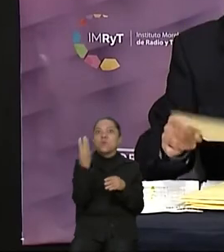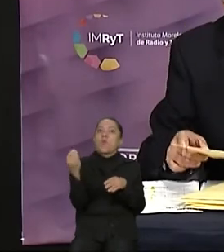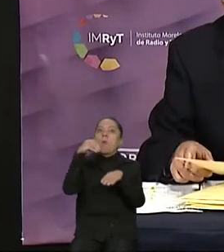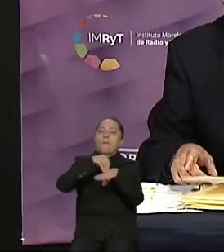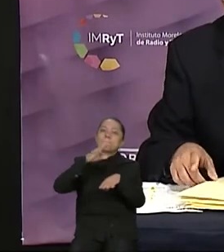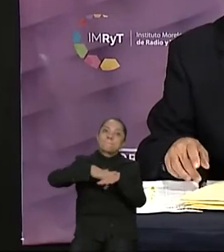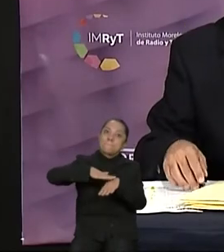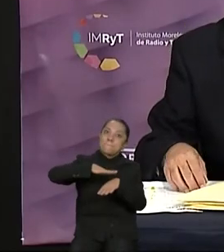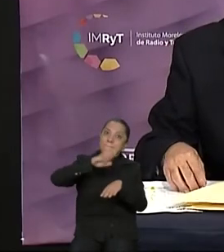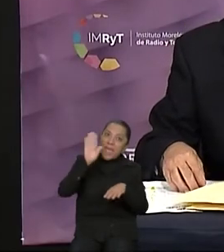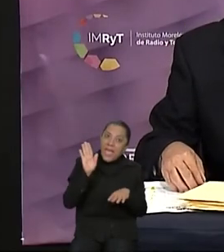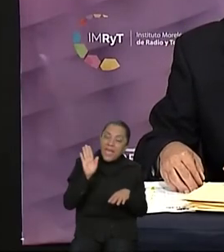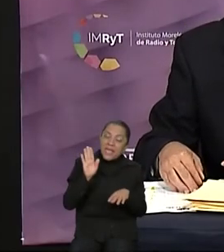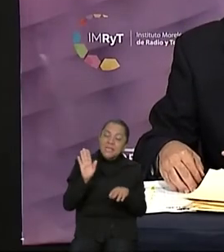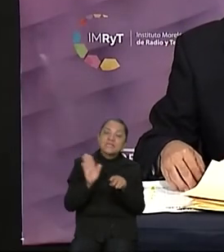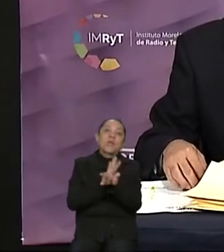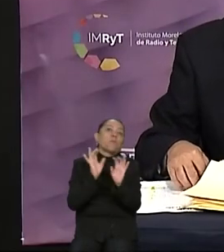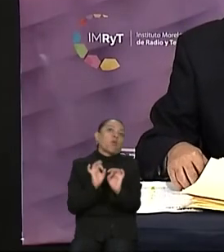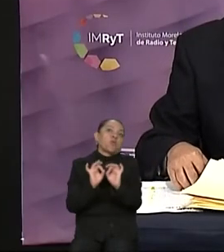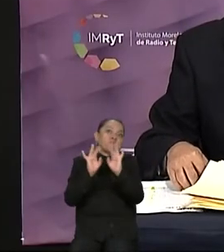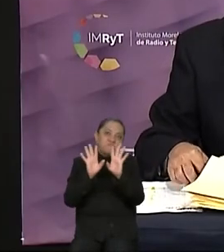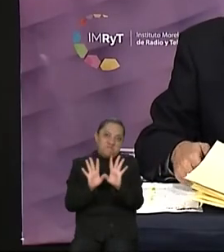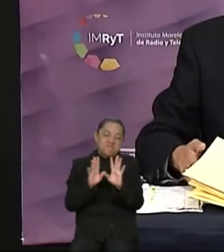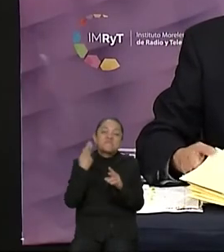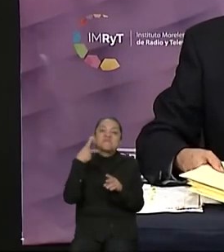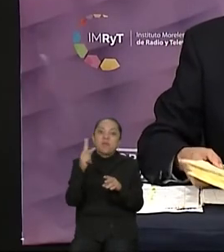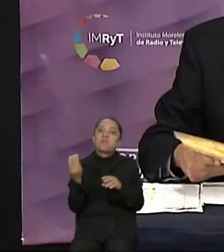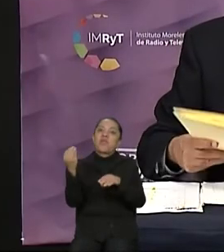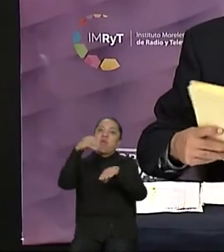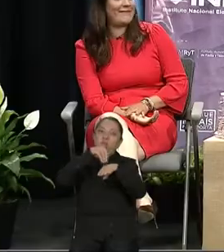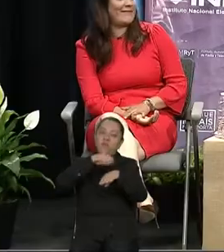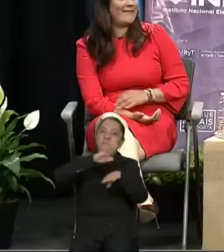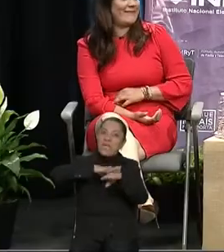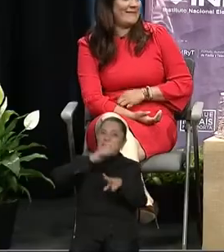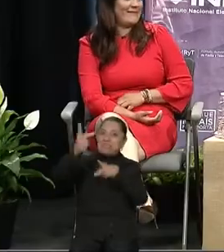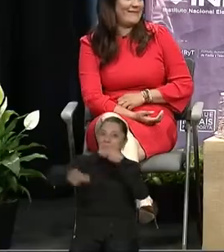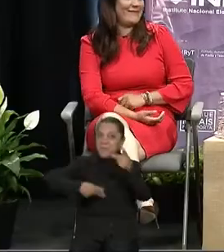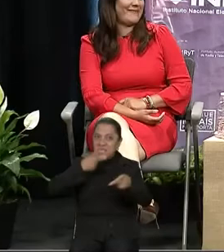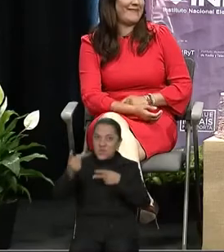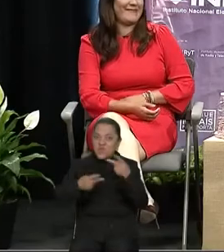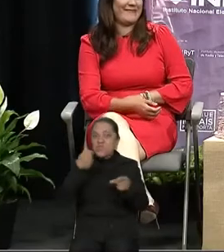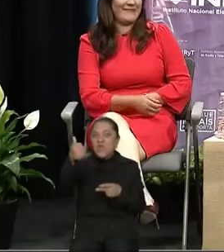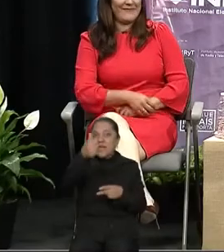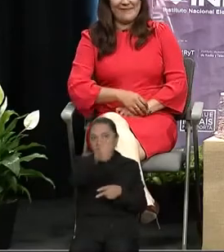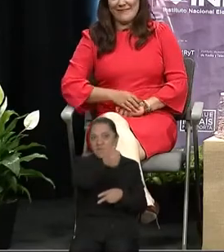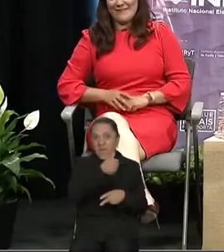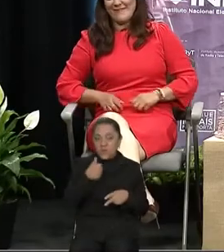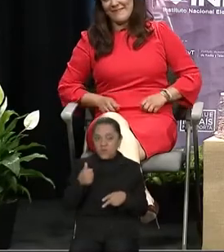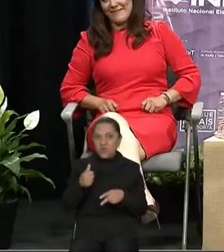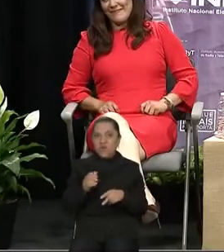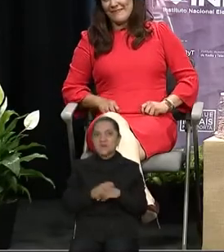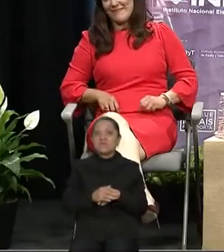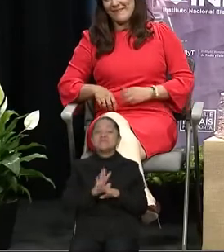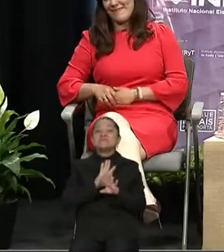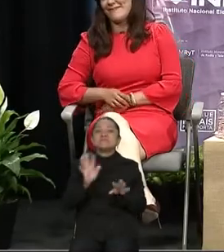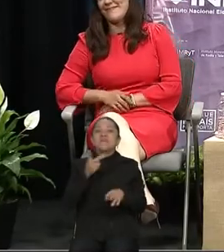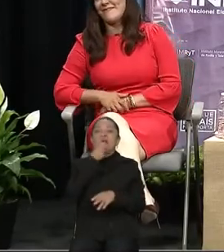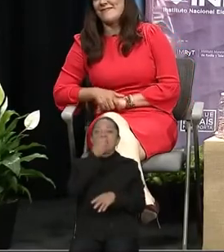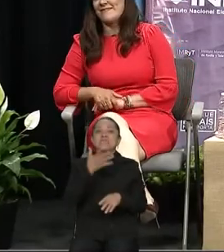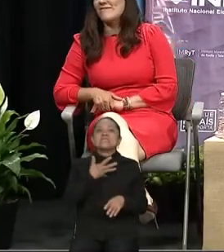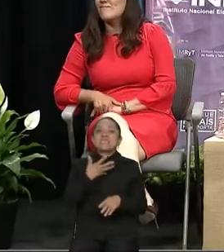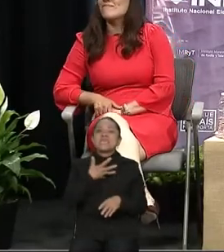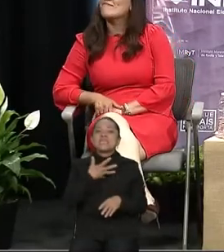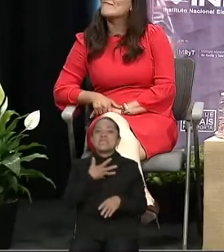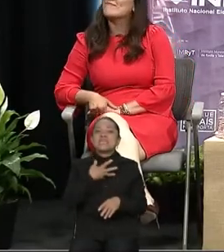pilón por si se ofrecía en algún momento algún tipo de desempate. En el anverso tiene el